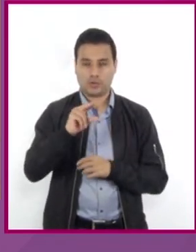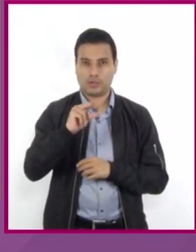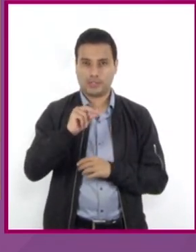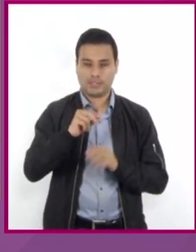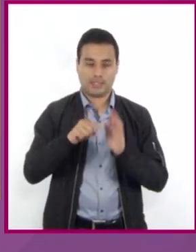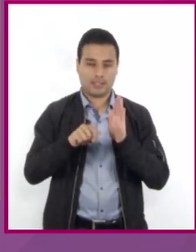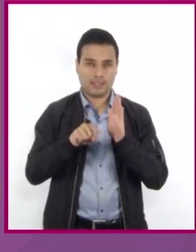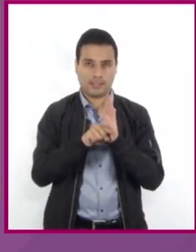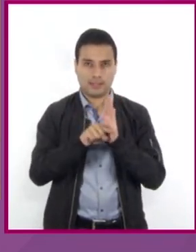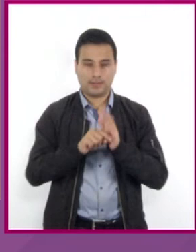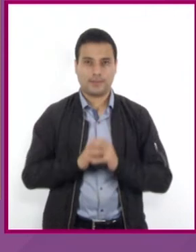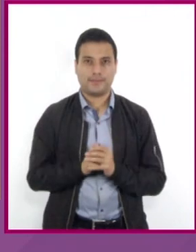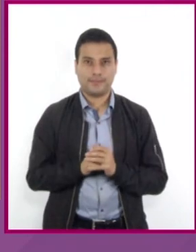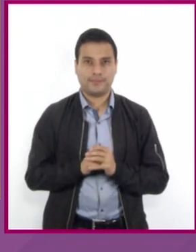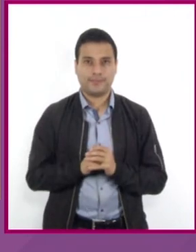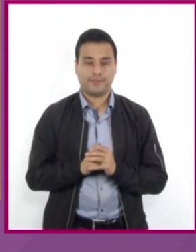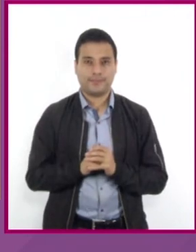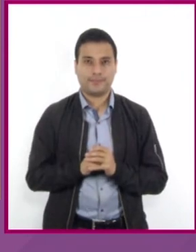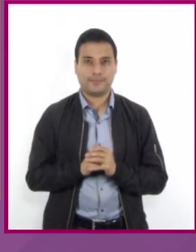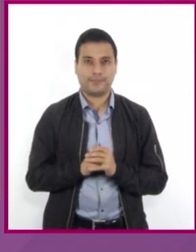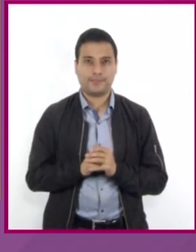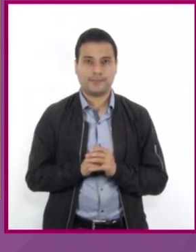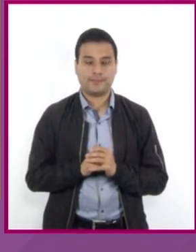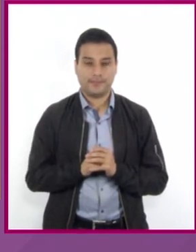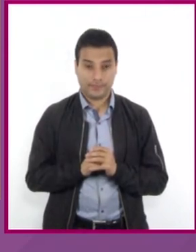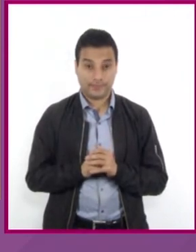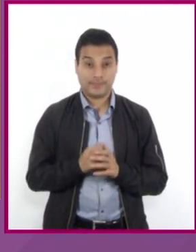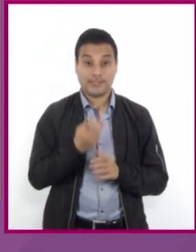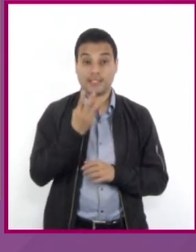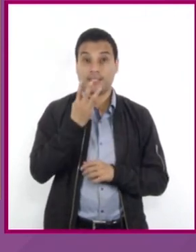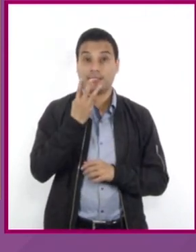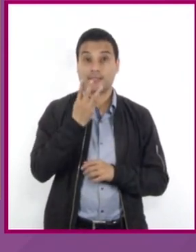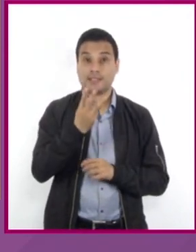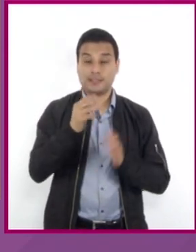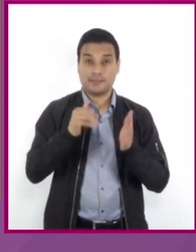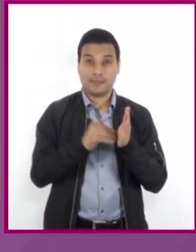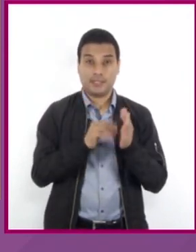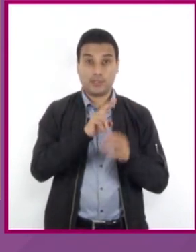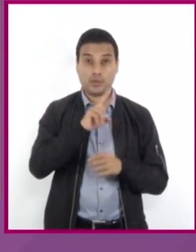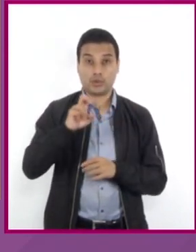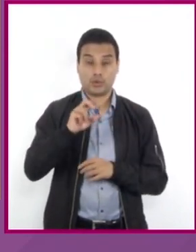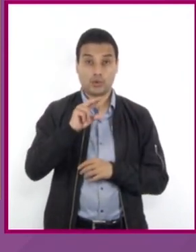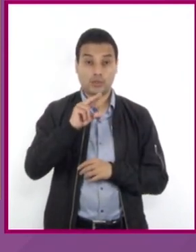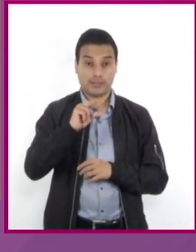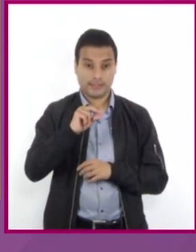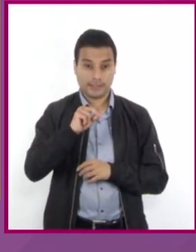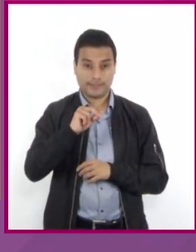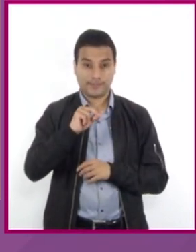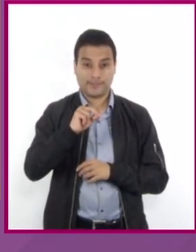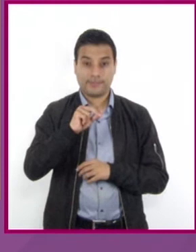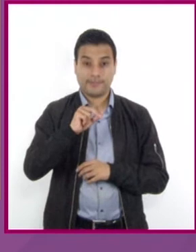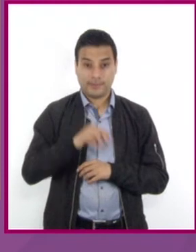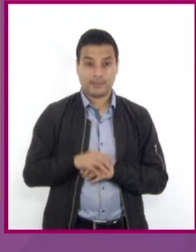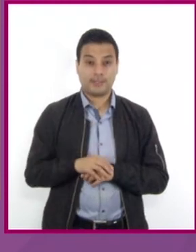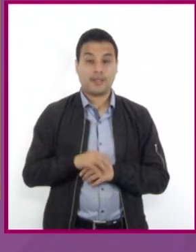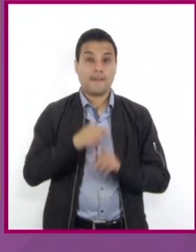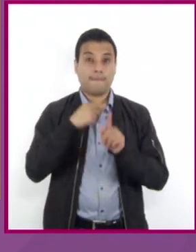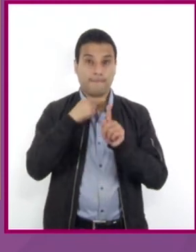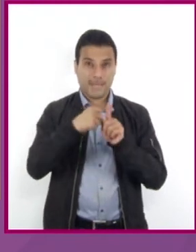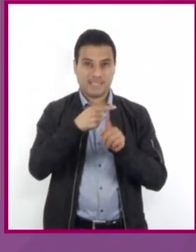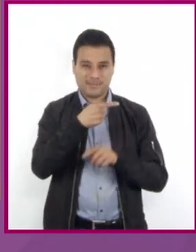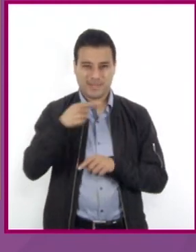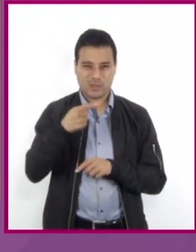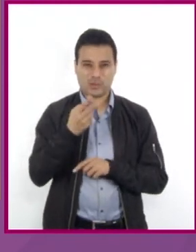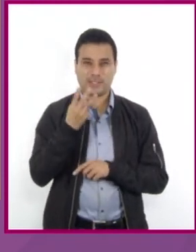en ambos miembros de la ecuación 3280 más 3280 negativo